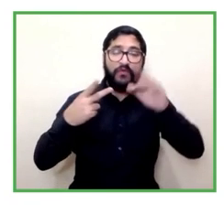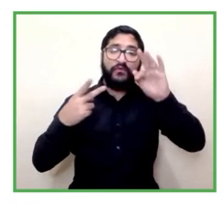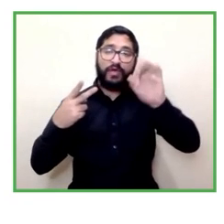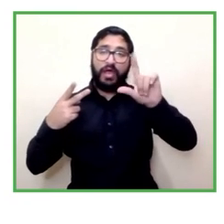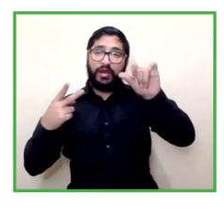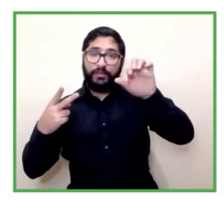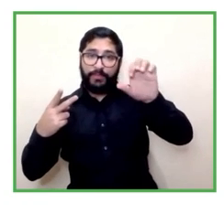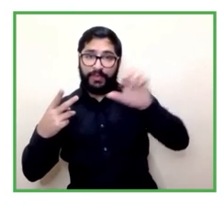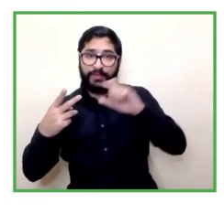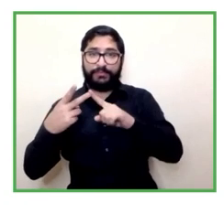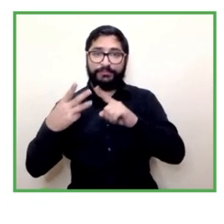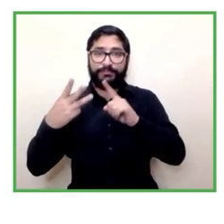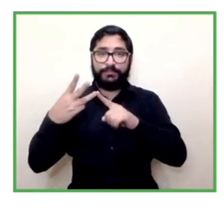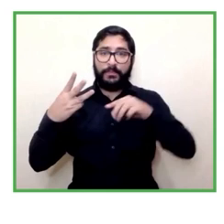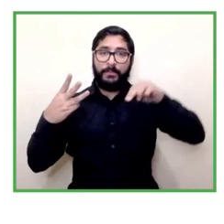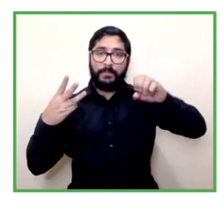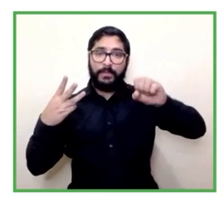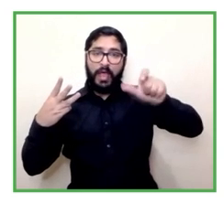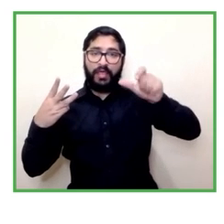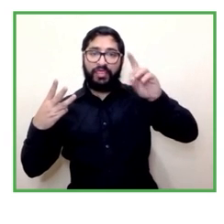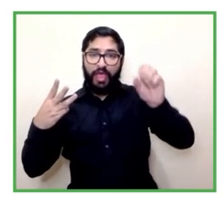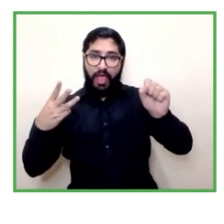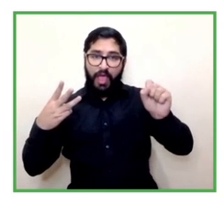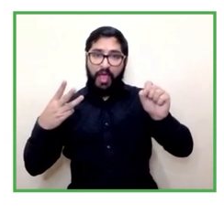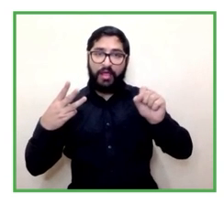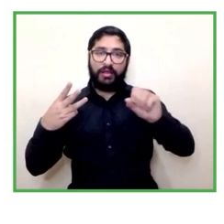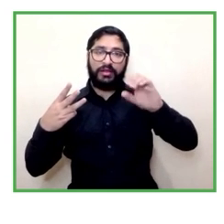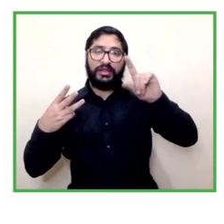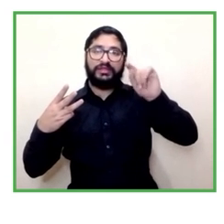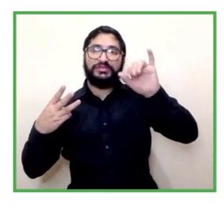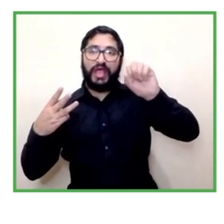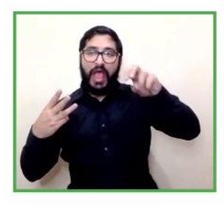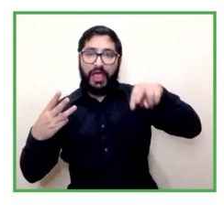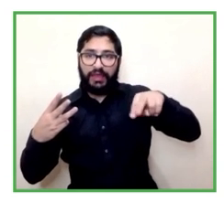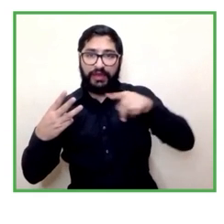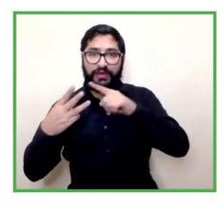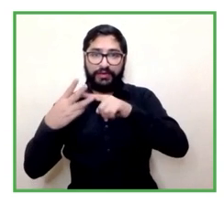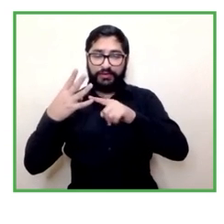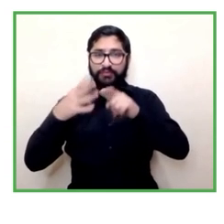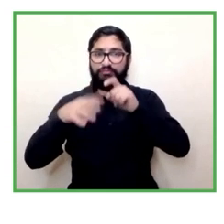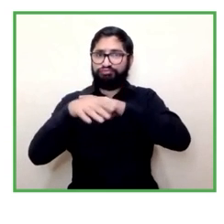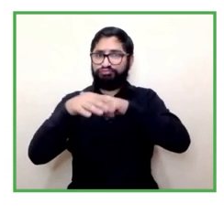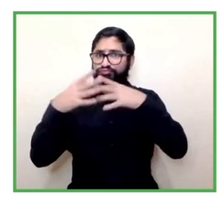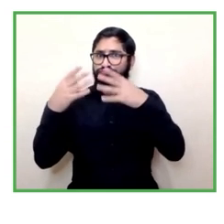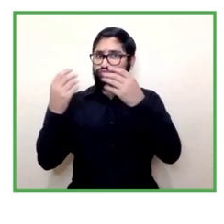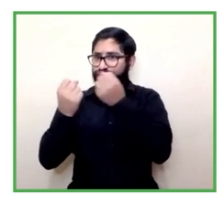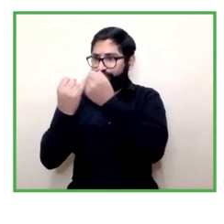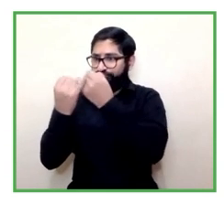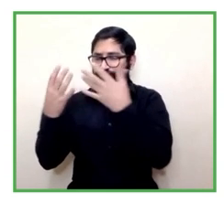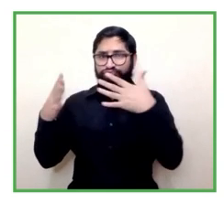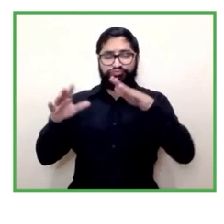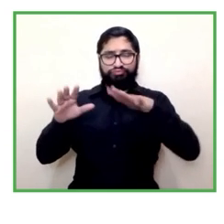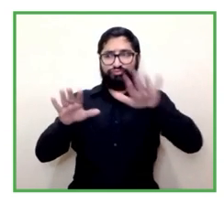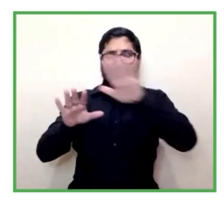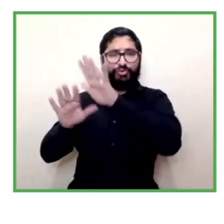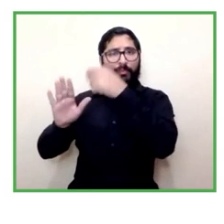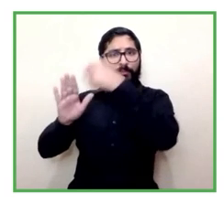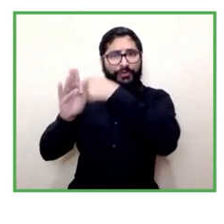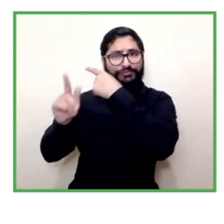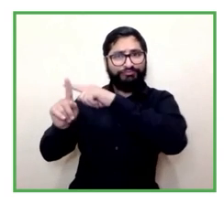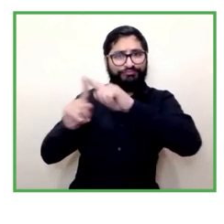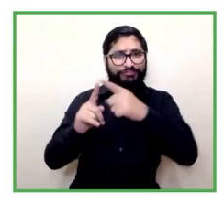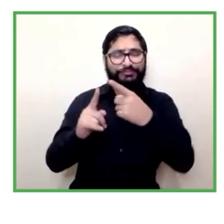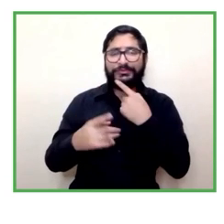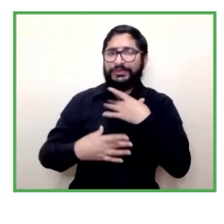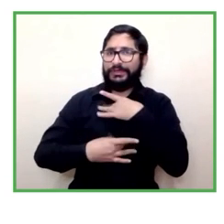ha sido un un tiempo muy valioso nos quedamos como siempre con ganas de seguir profundizando y pero